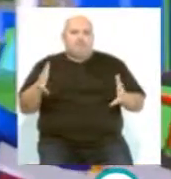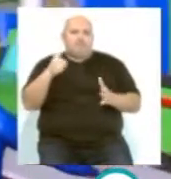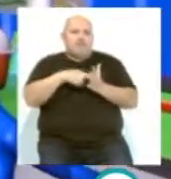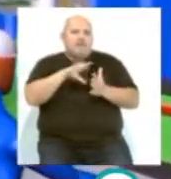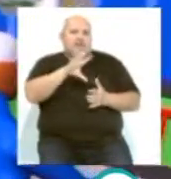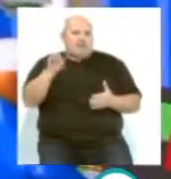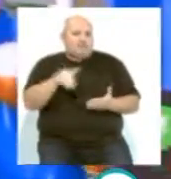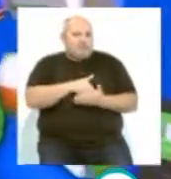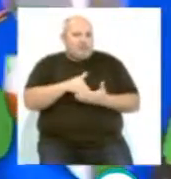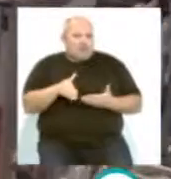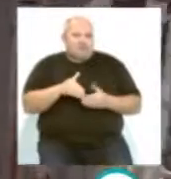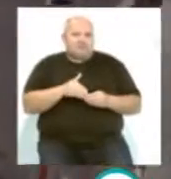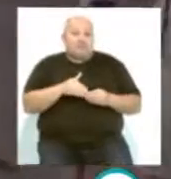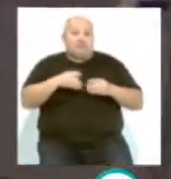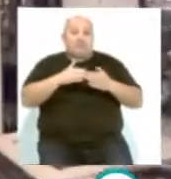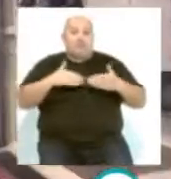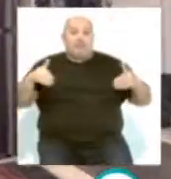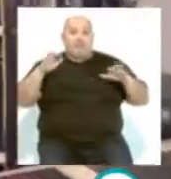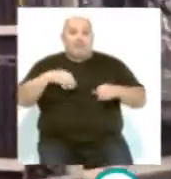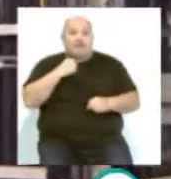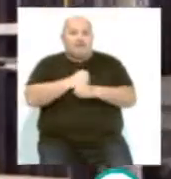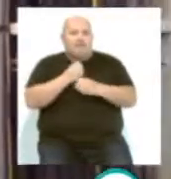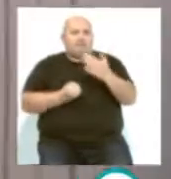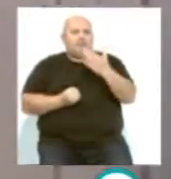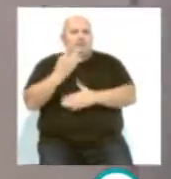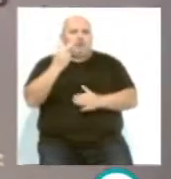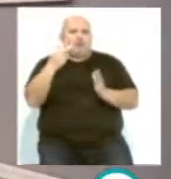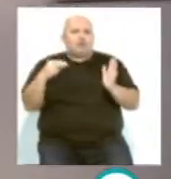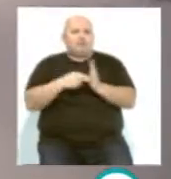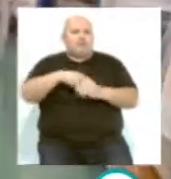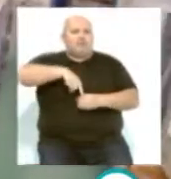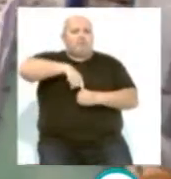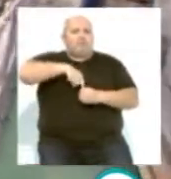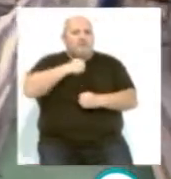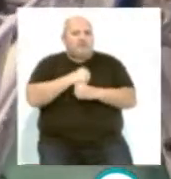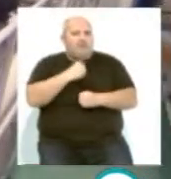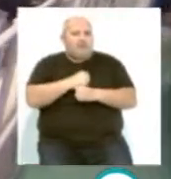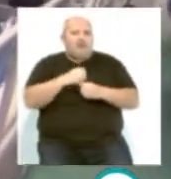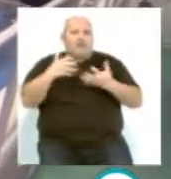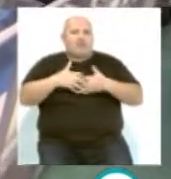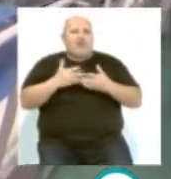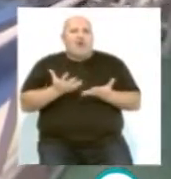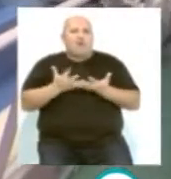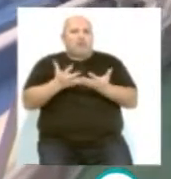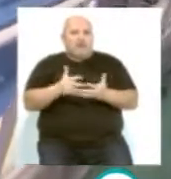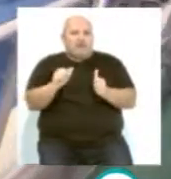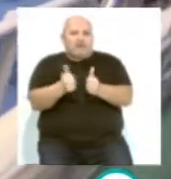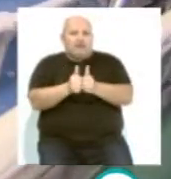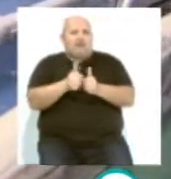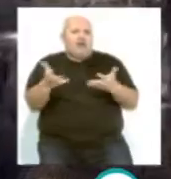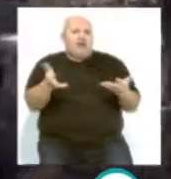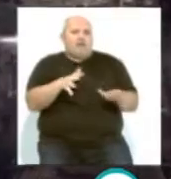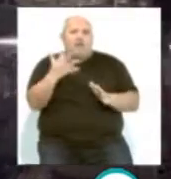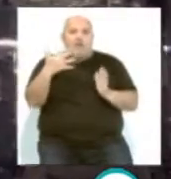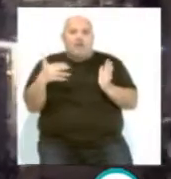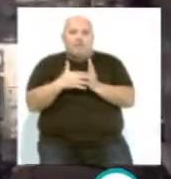1.500 millones. Para la Bahía de Cádiz, los trabajos generarán unos 2.000 puestos de trabajo para la industria auxiliar y aproximadamente